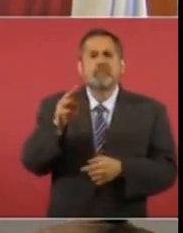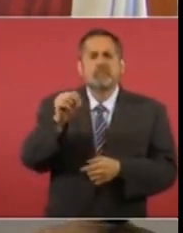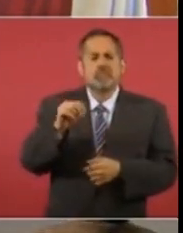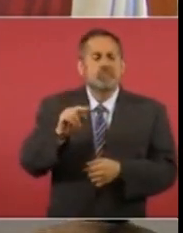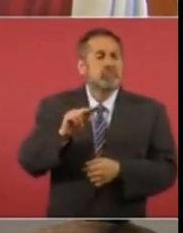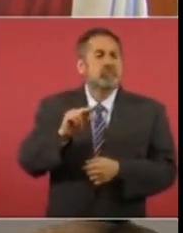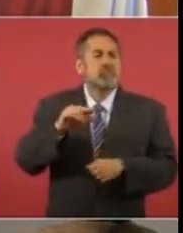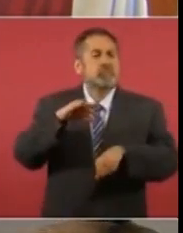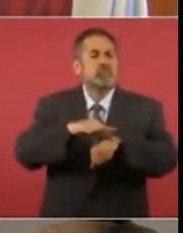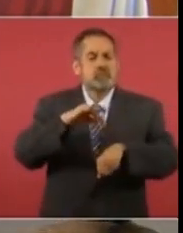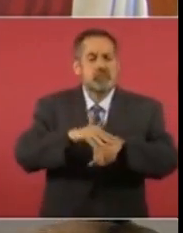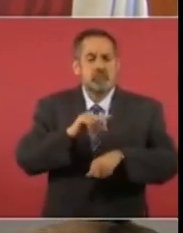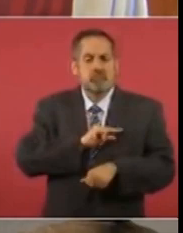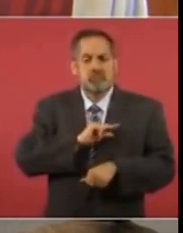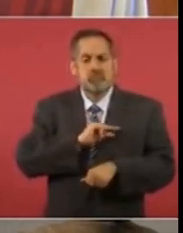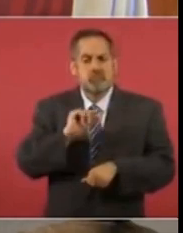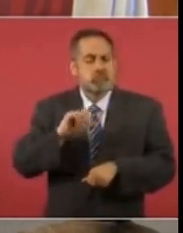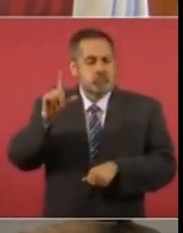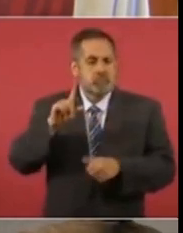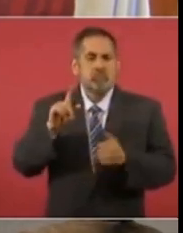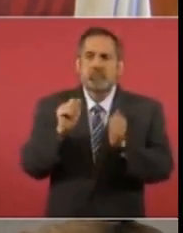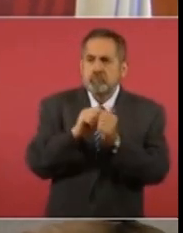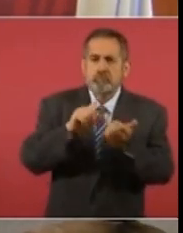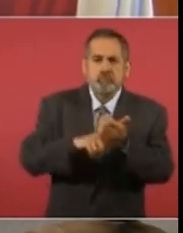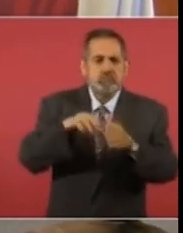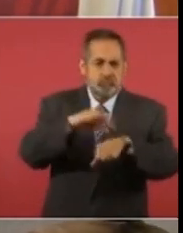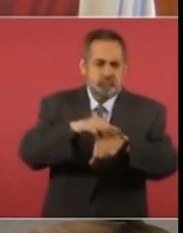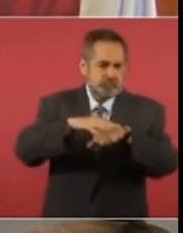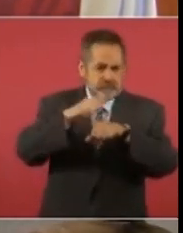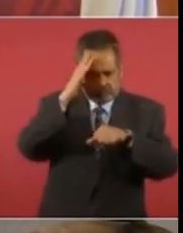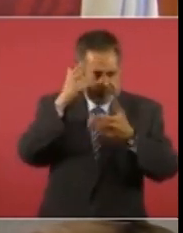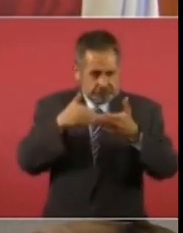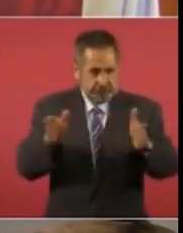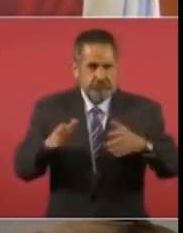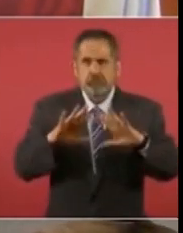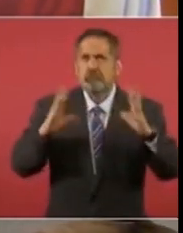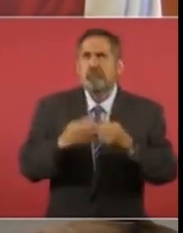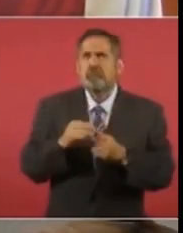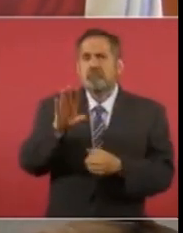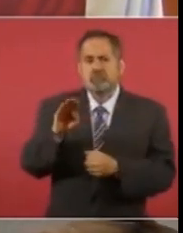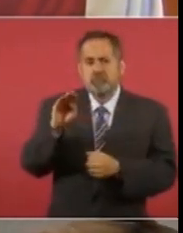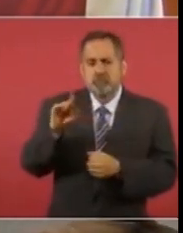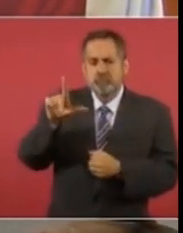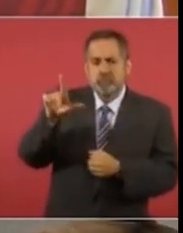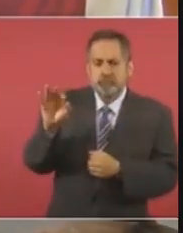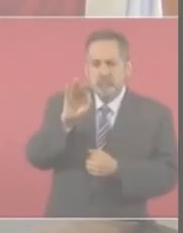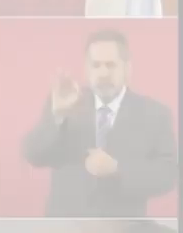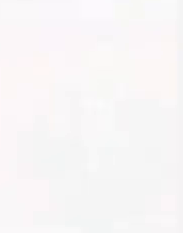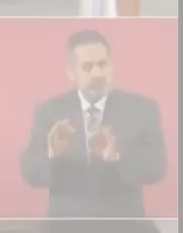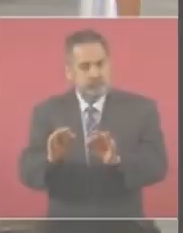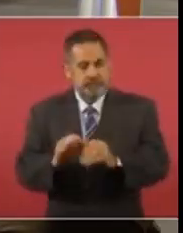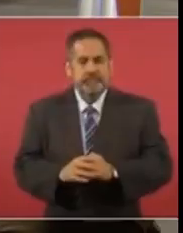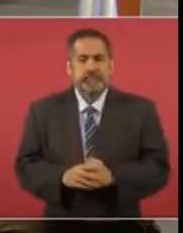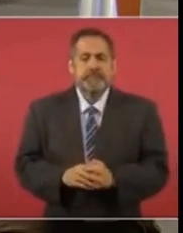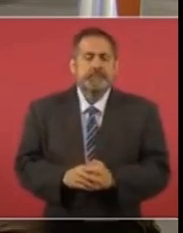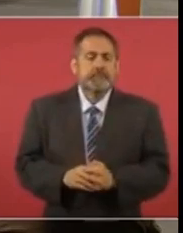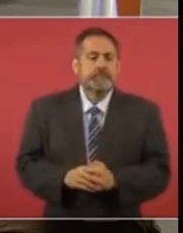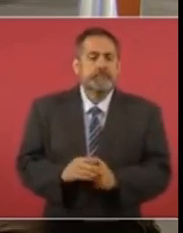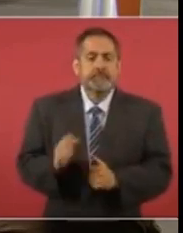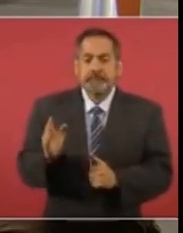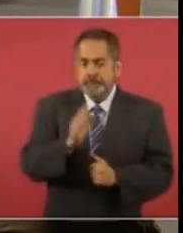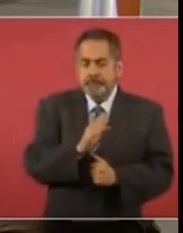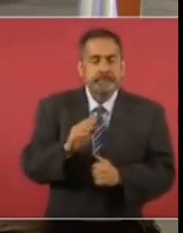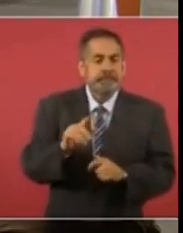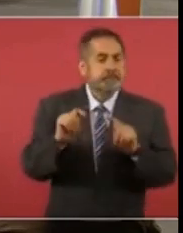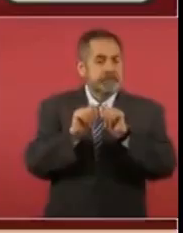Zoe Robledo, informó sobre la cobertura de médicos generales y especialistas del modelo IMSS-Bienestar que registra la entidad. Vemos a